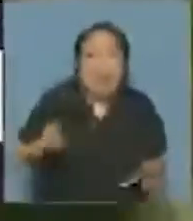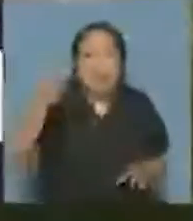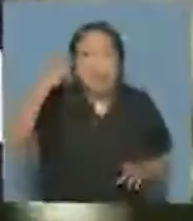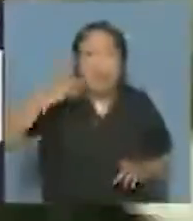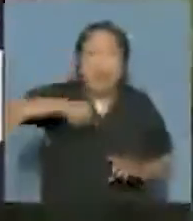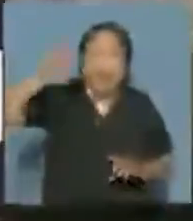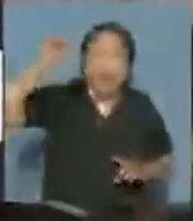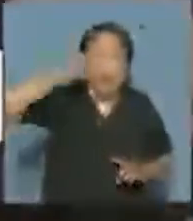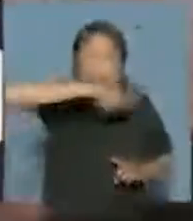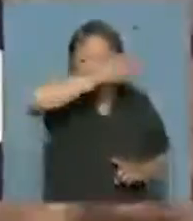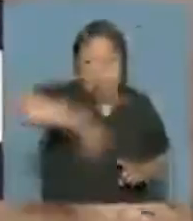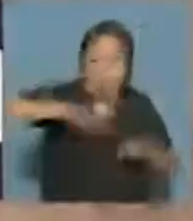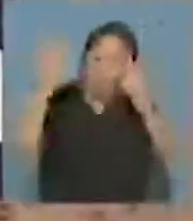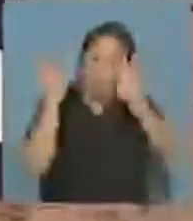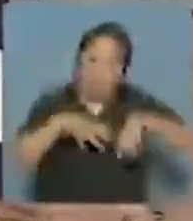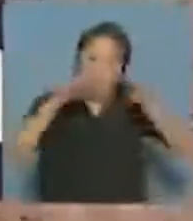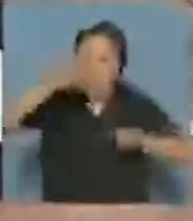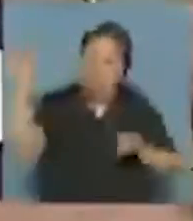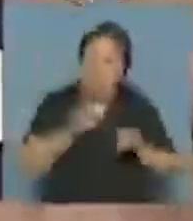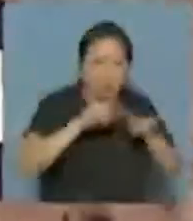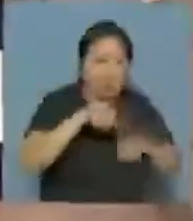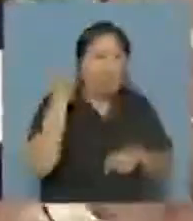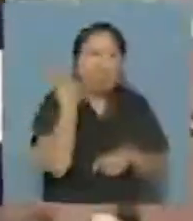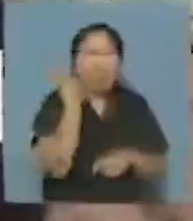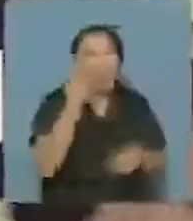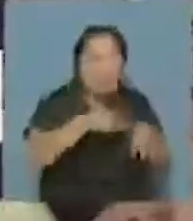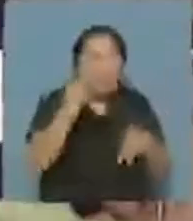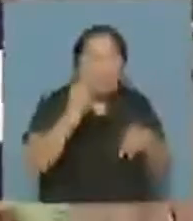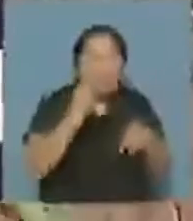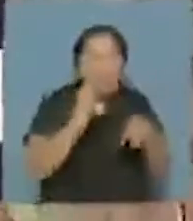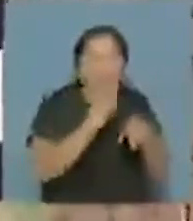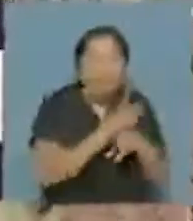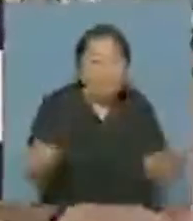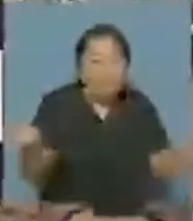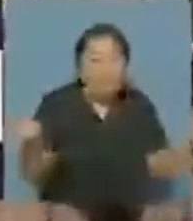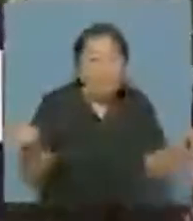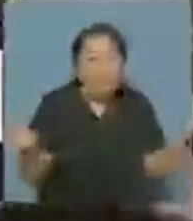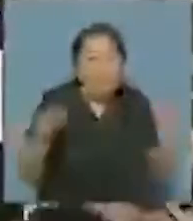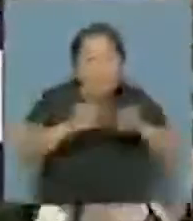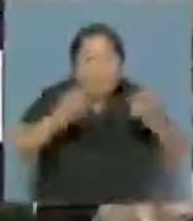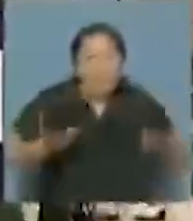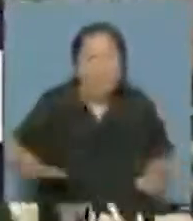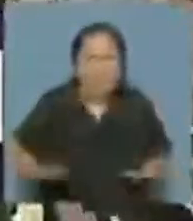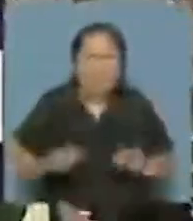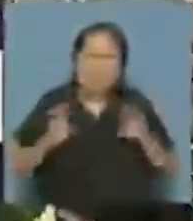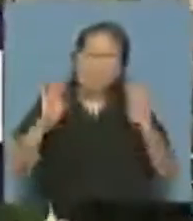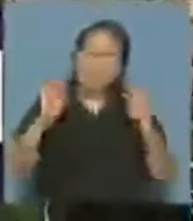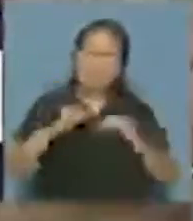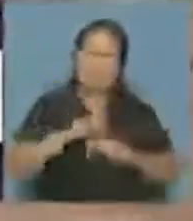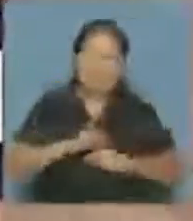su esfuerzo lo ven que en dos minutos está todo por el suelo. Así que, muy duro,